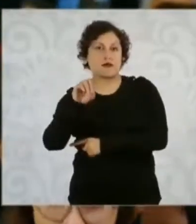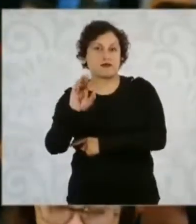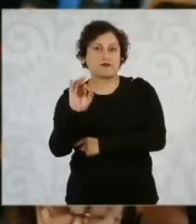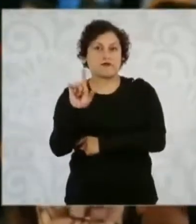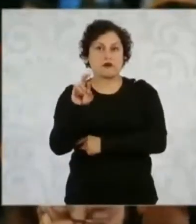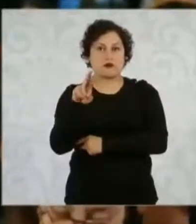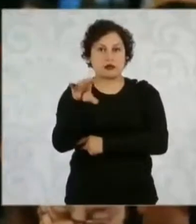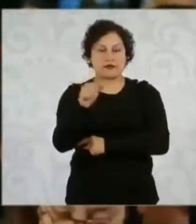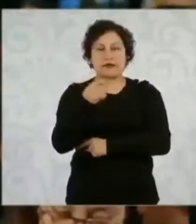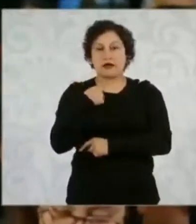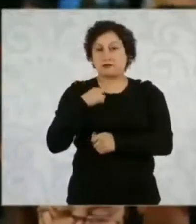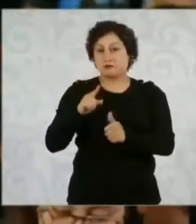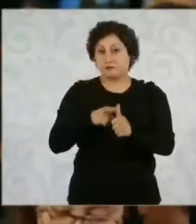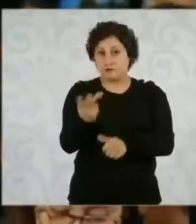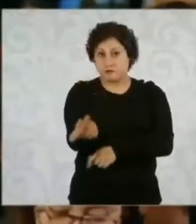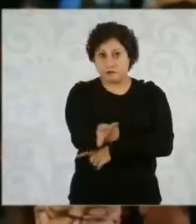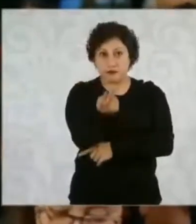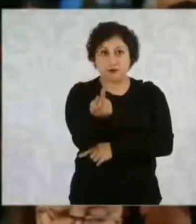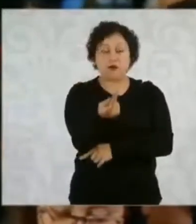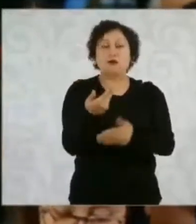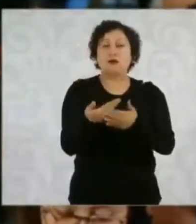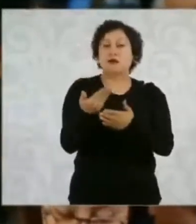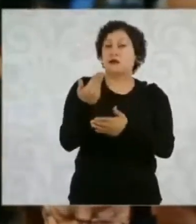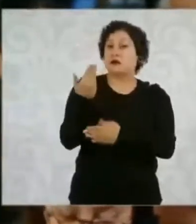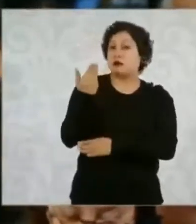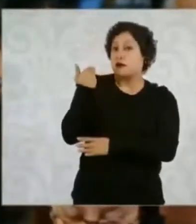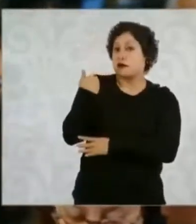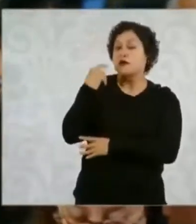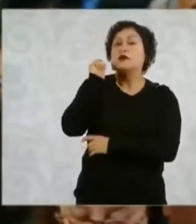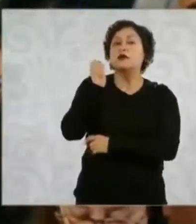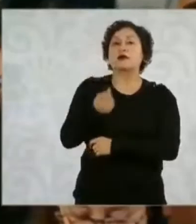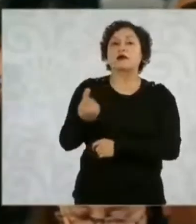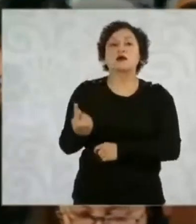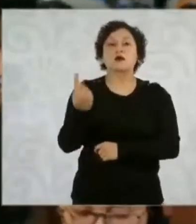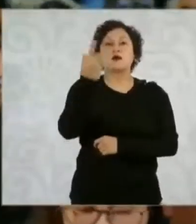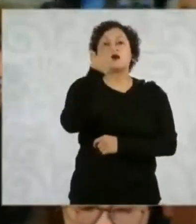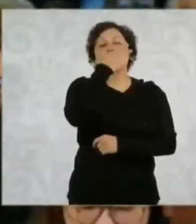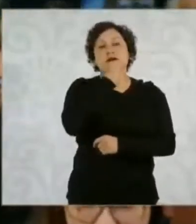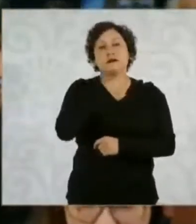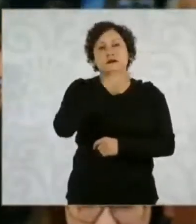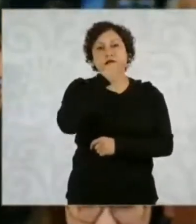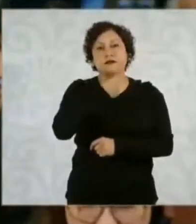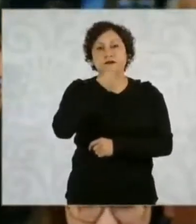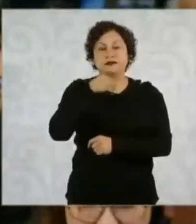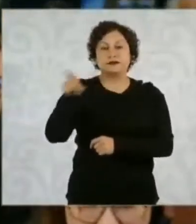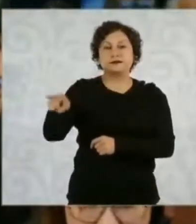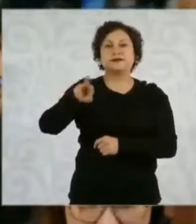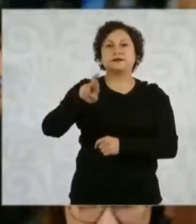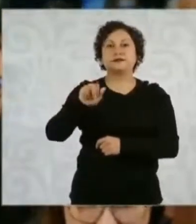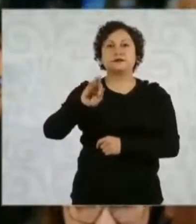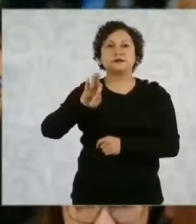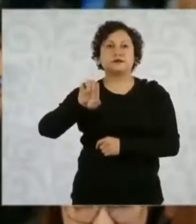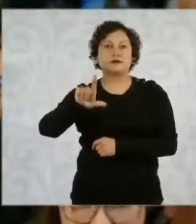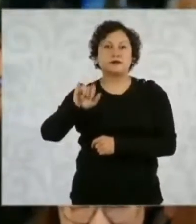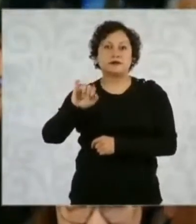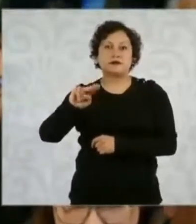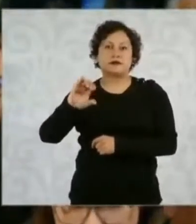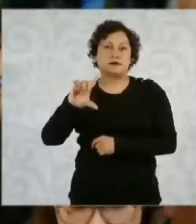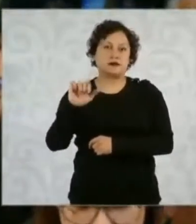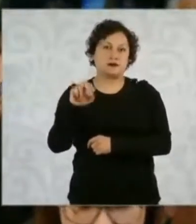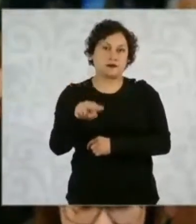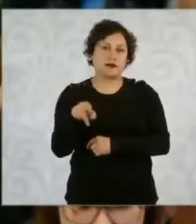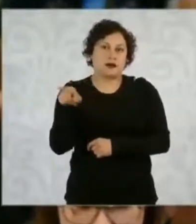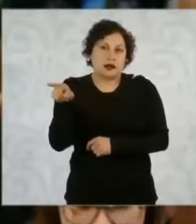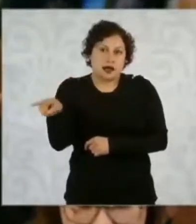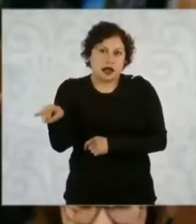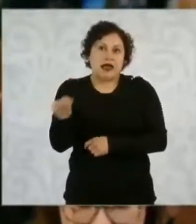presidenta, es hace unos días atrás un comediante llamado Rafael Inclán quiso